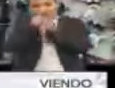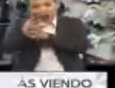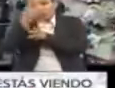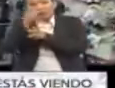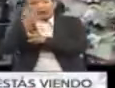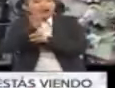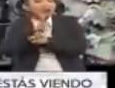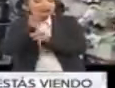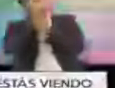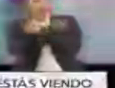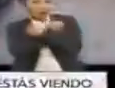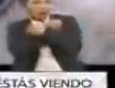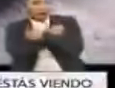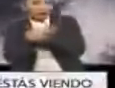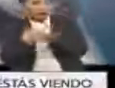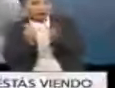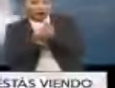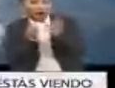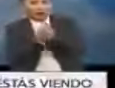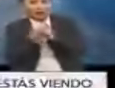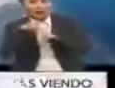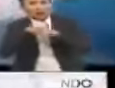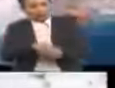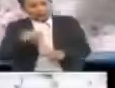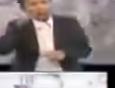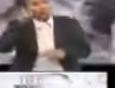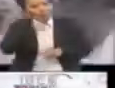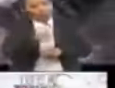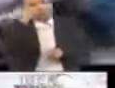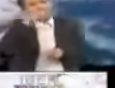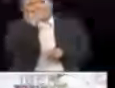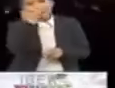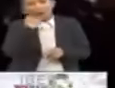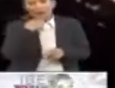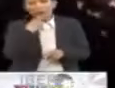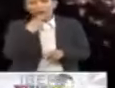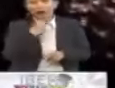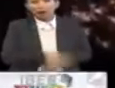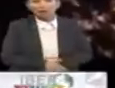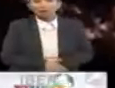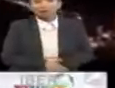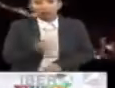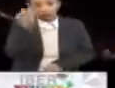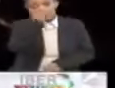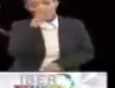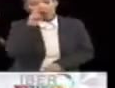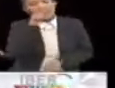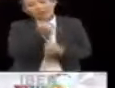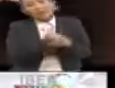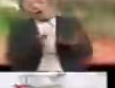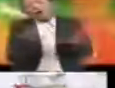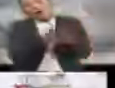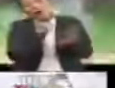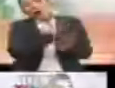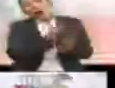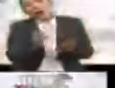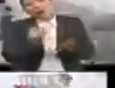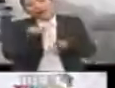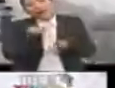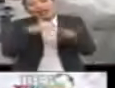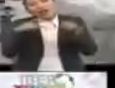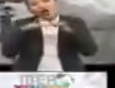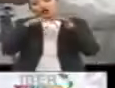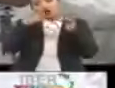demostraciones educativas, las cuales seguirán disponibles para las escuelas. Revísalas y averigua cómo puedes continuar